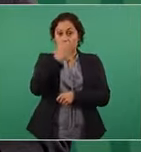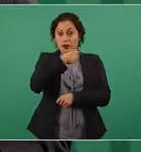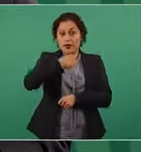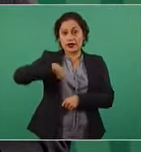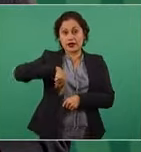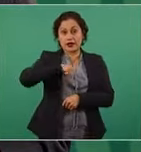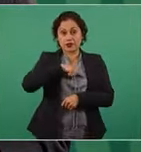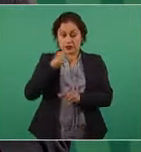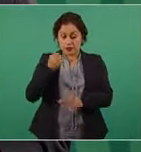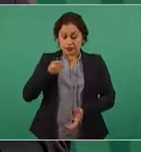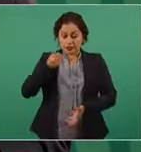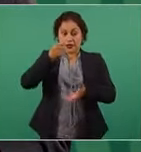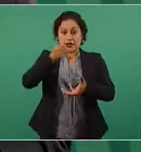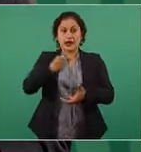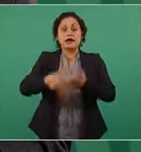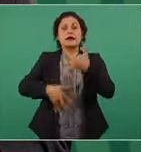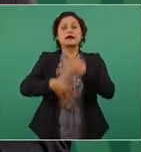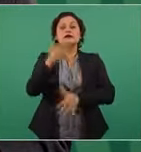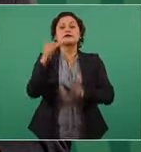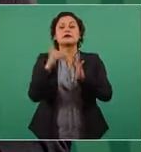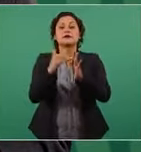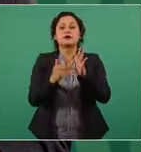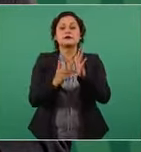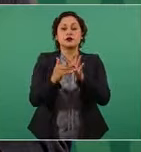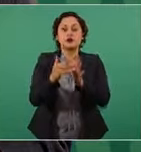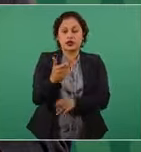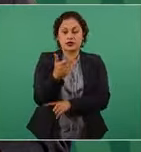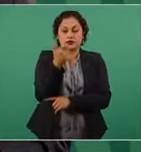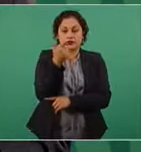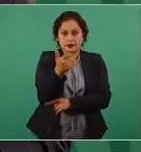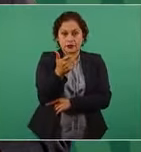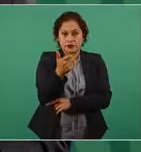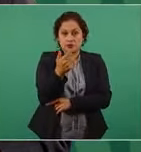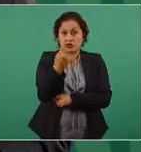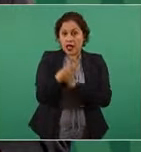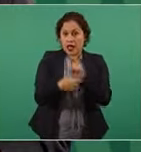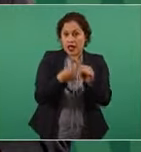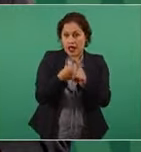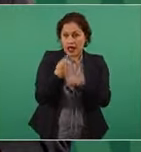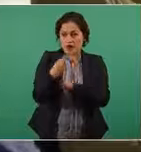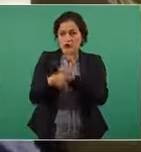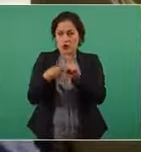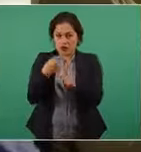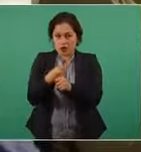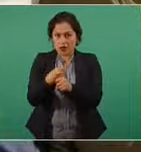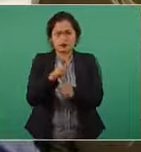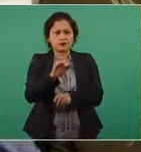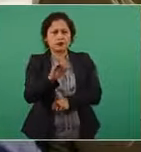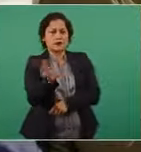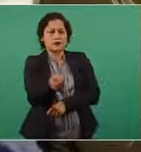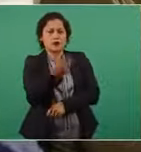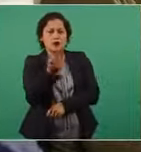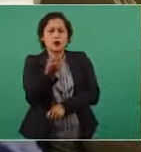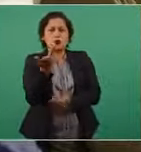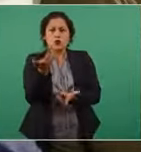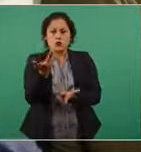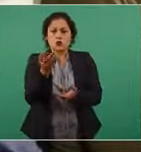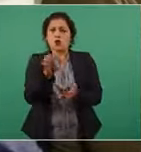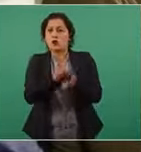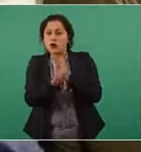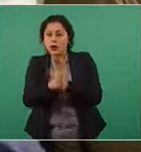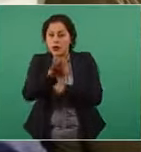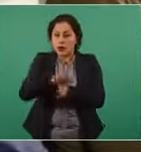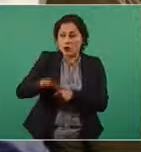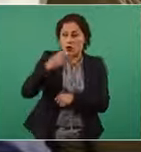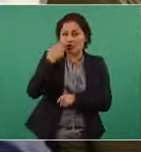mil millones de pesos anuales. ¿Y habrá apoyos para las escuelas privadas?